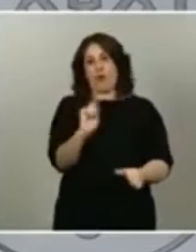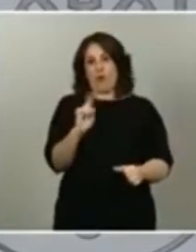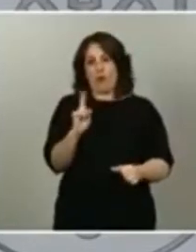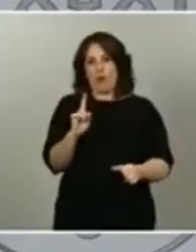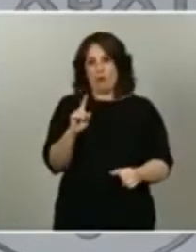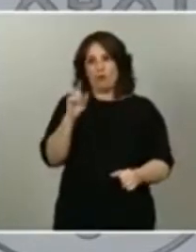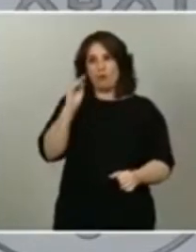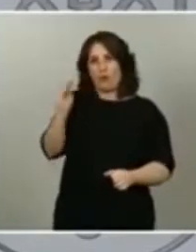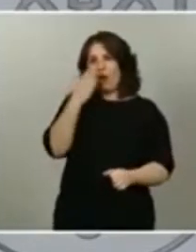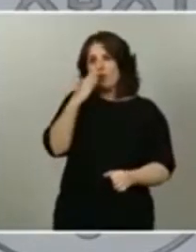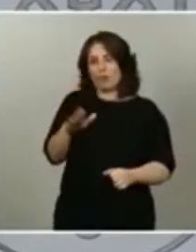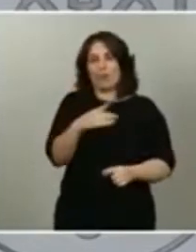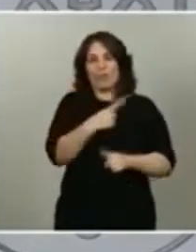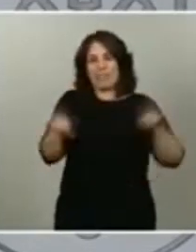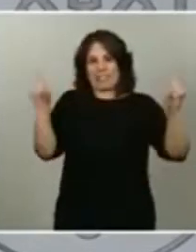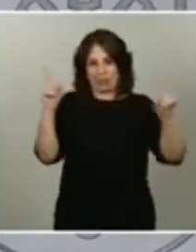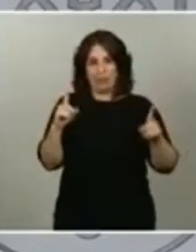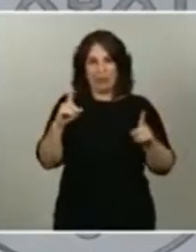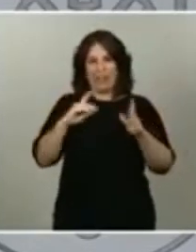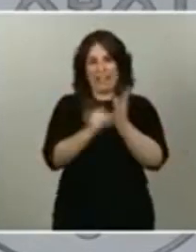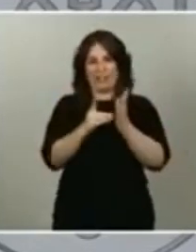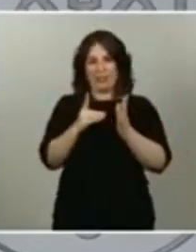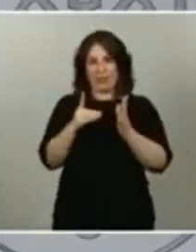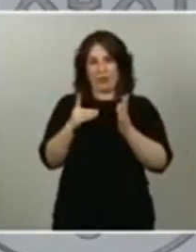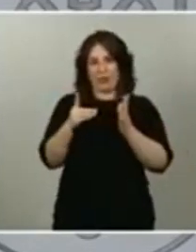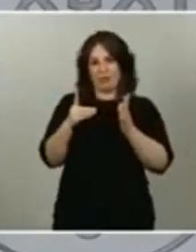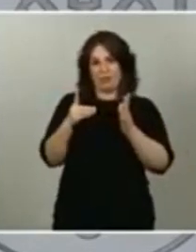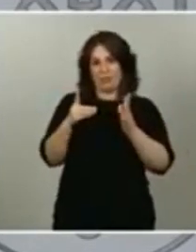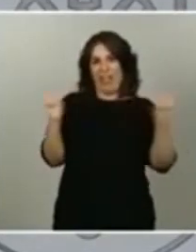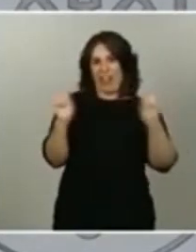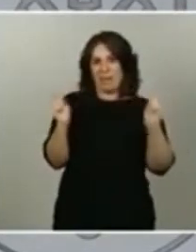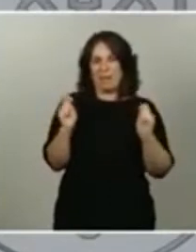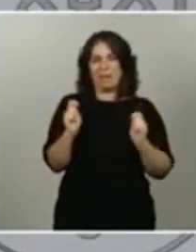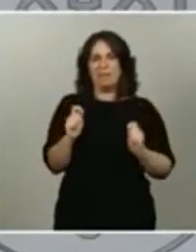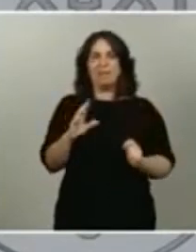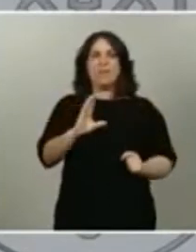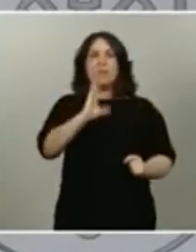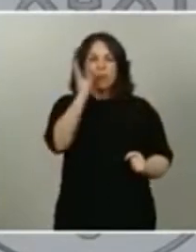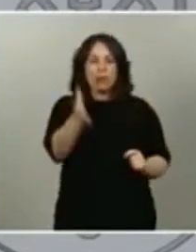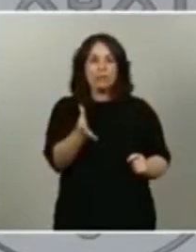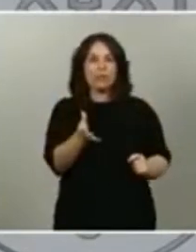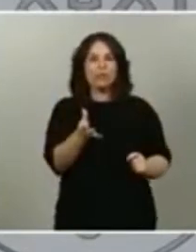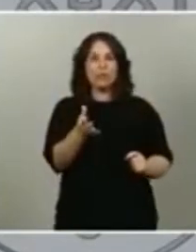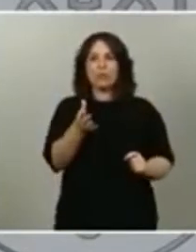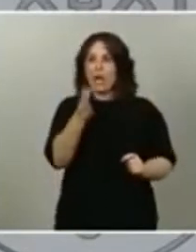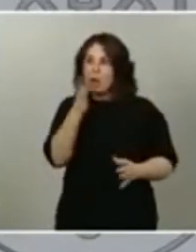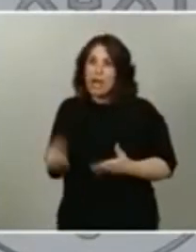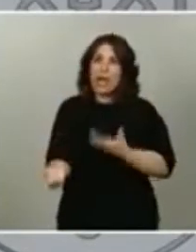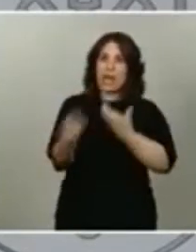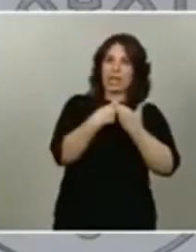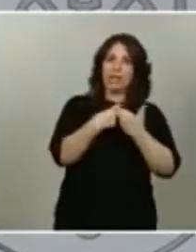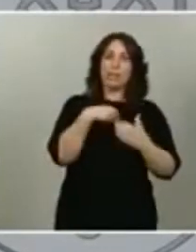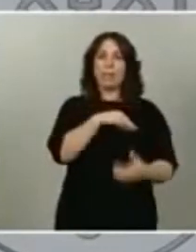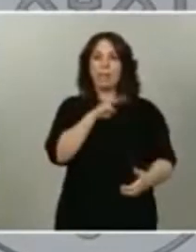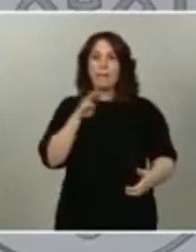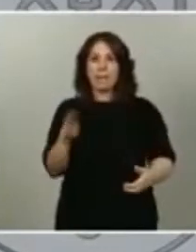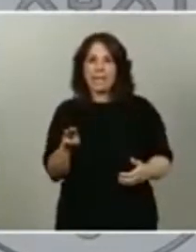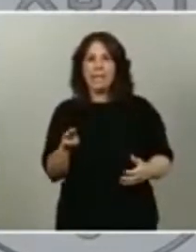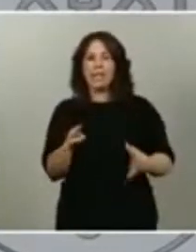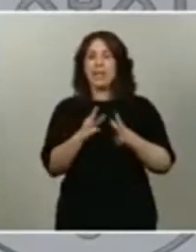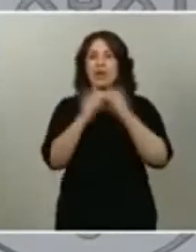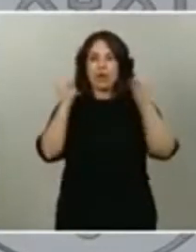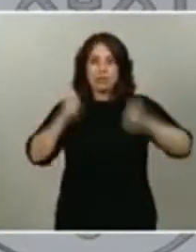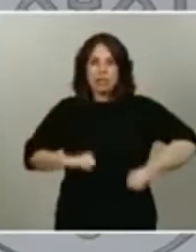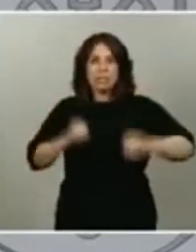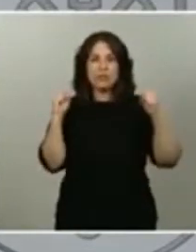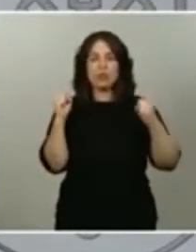secretos de alarma, el Consejo de Ministros celebra que el Partido Popular se haya sumado a ese consenso alcanzado